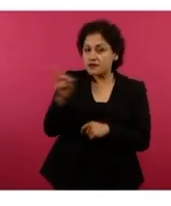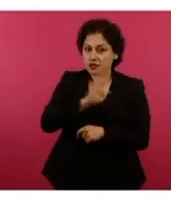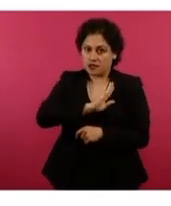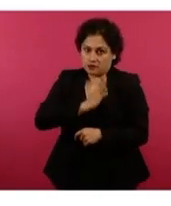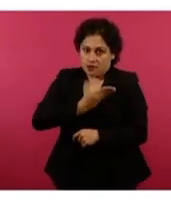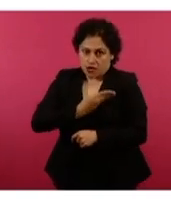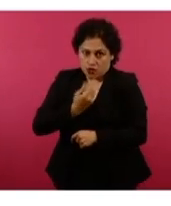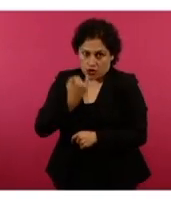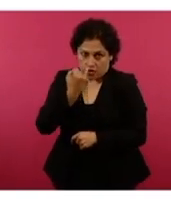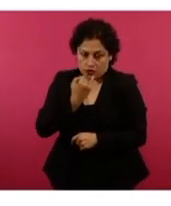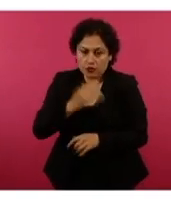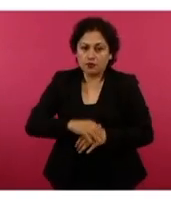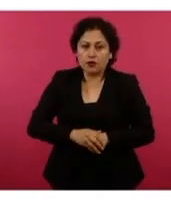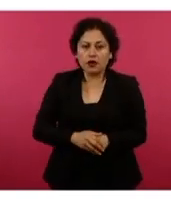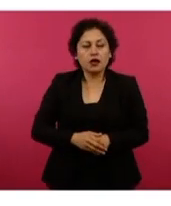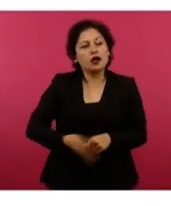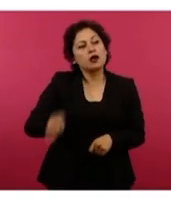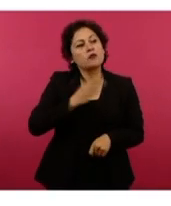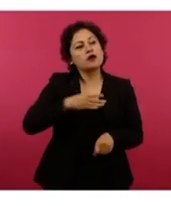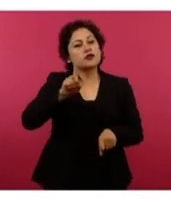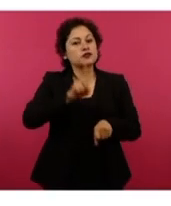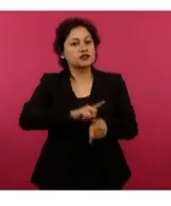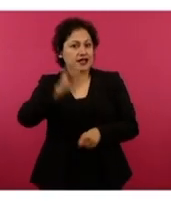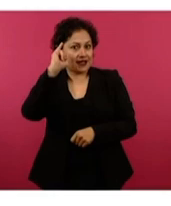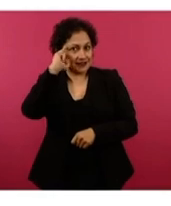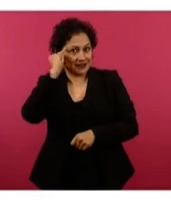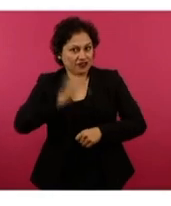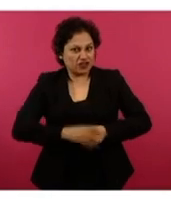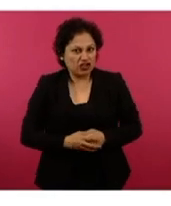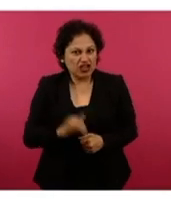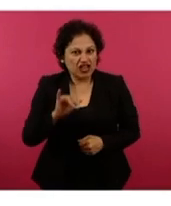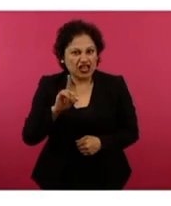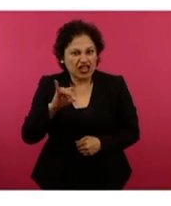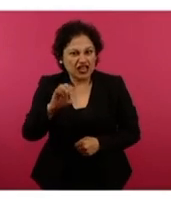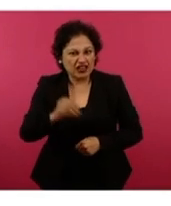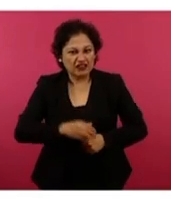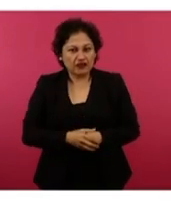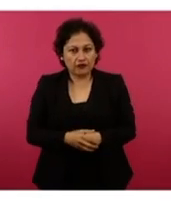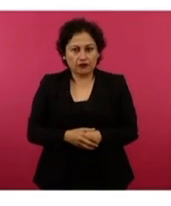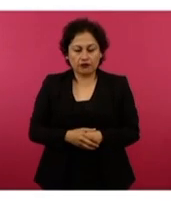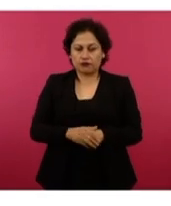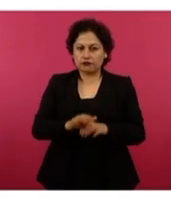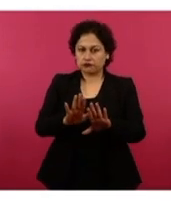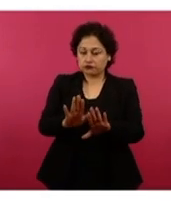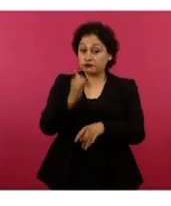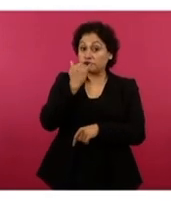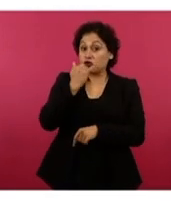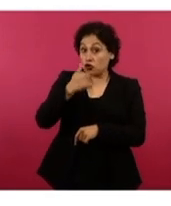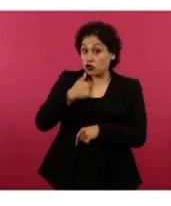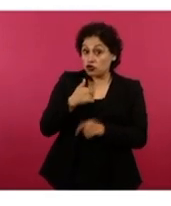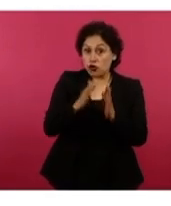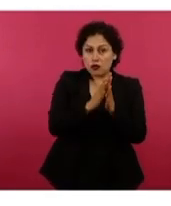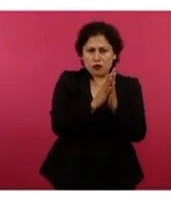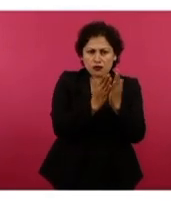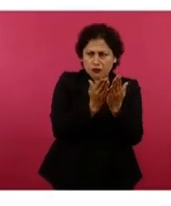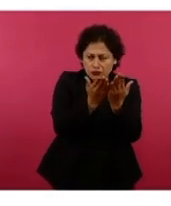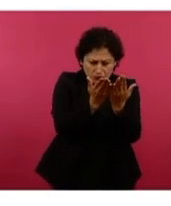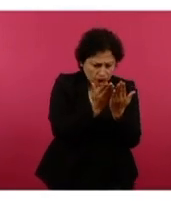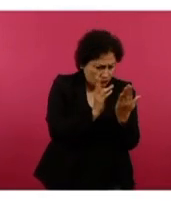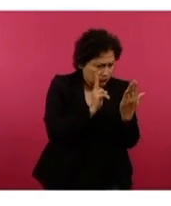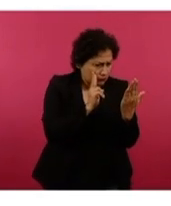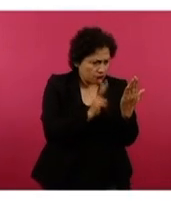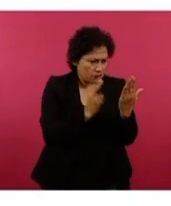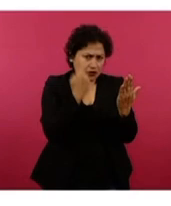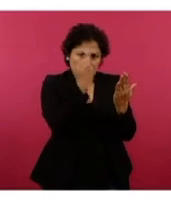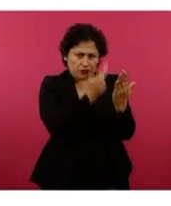castellano. Y les dice, buenos días, indios. ¿Saben? Revisas el libro completo y todos los de primer grado. De hecho, mañana haré videos sobre eso. Y a mí también me